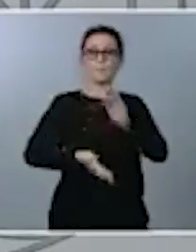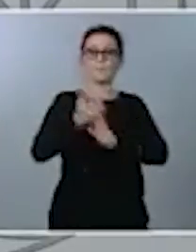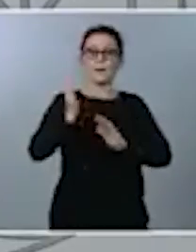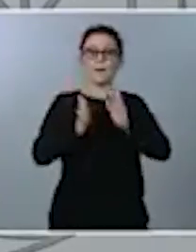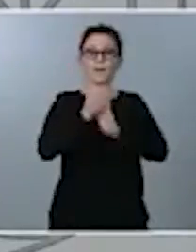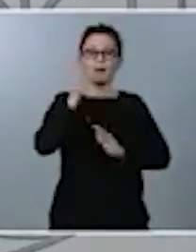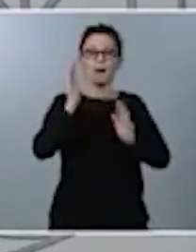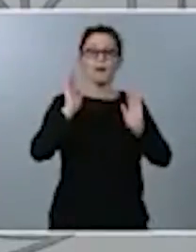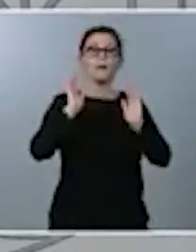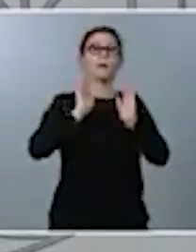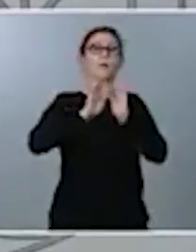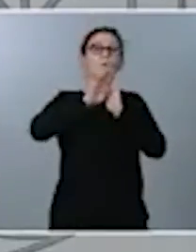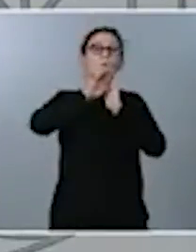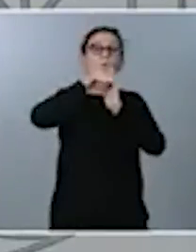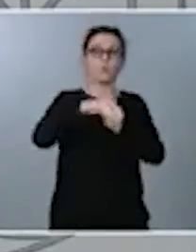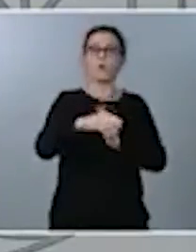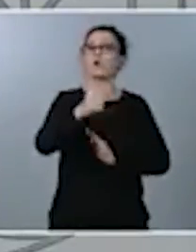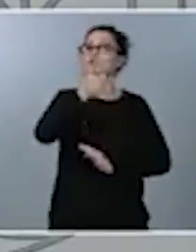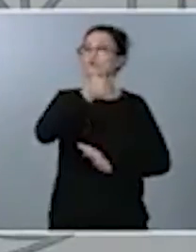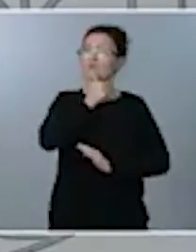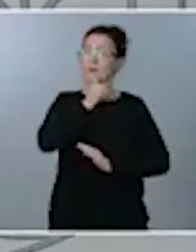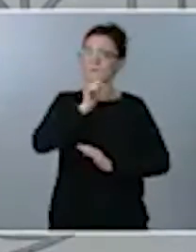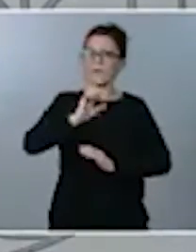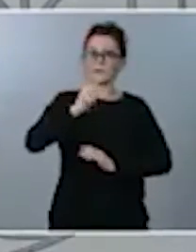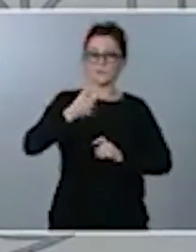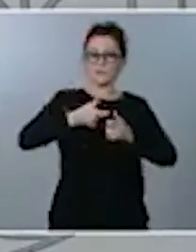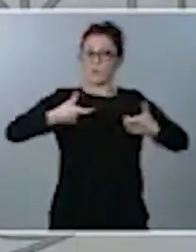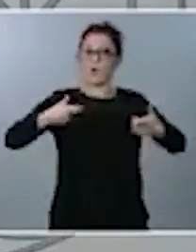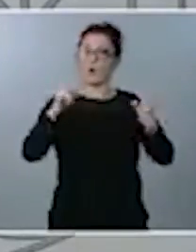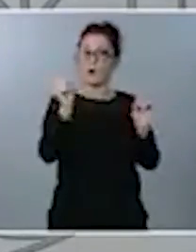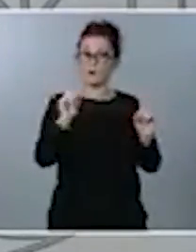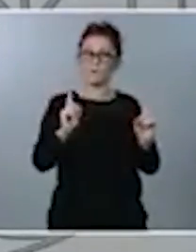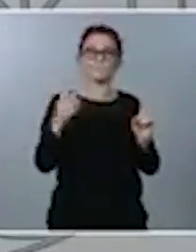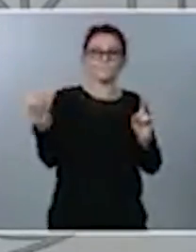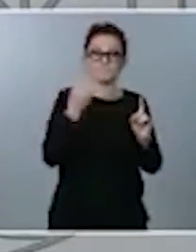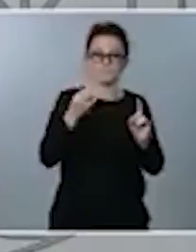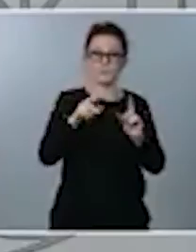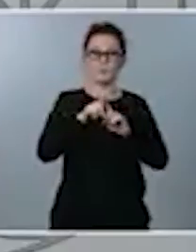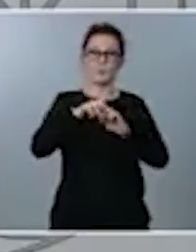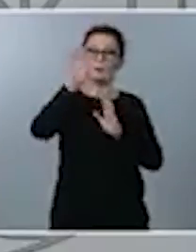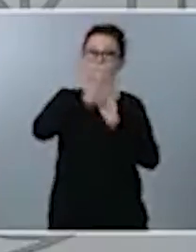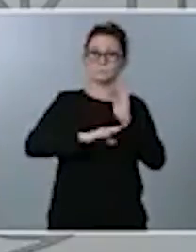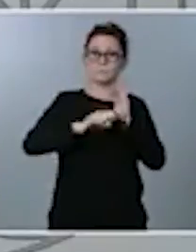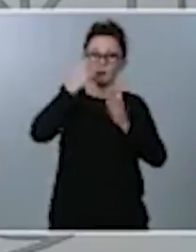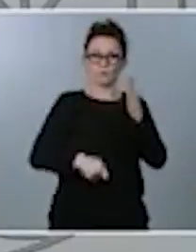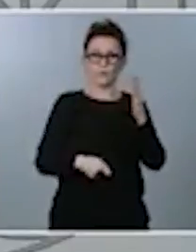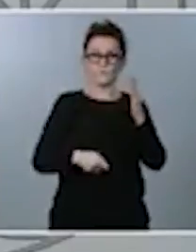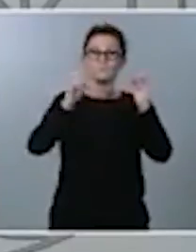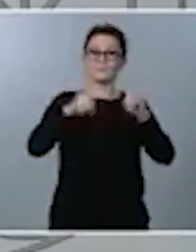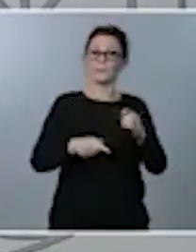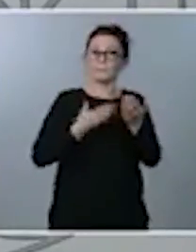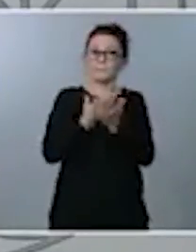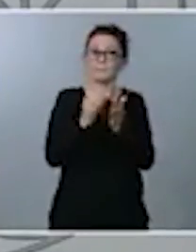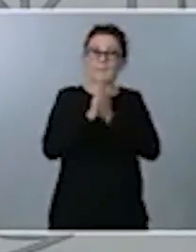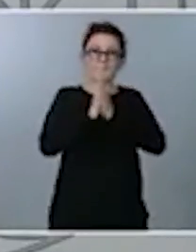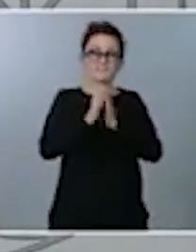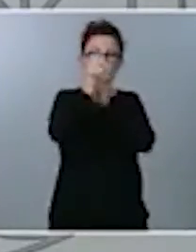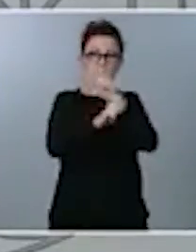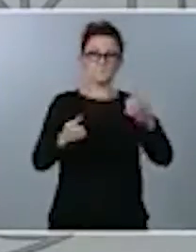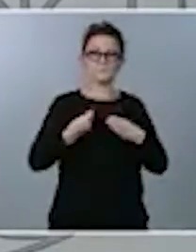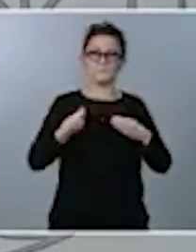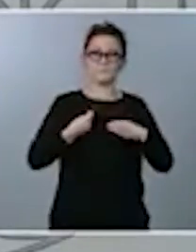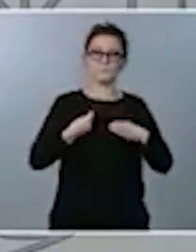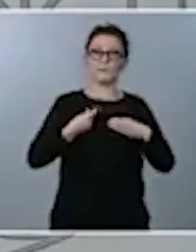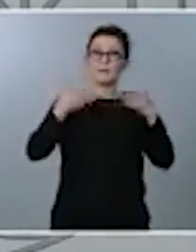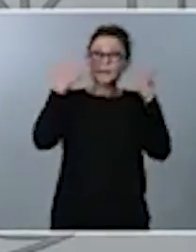curva en esta segunda ola. Apelamos una vez más al conjunto de la ciudadanía para que cumpla las recomendaciones